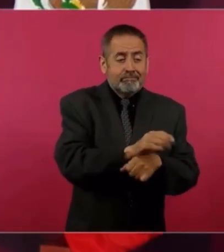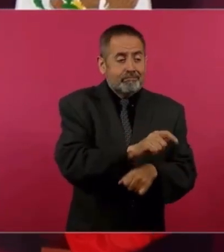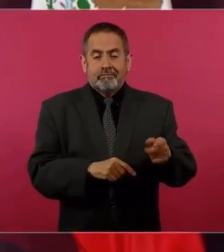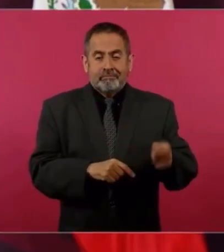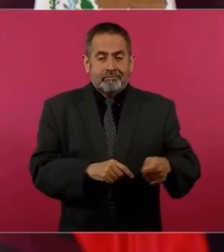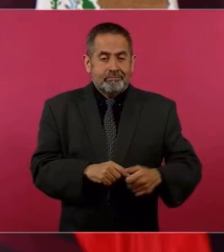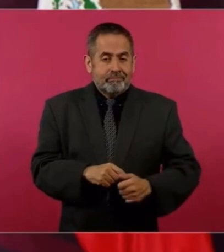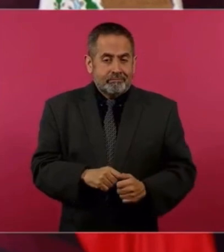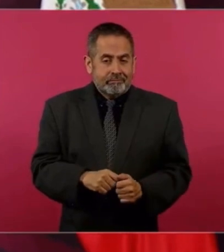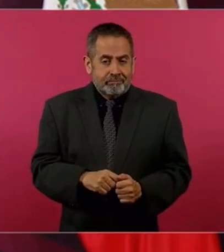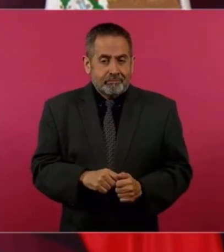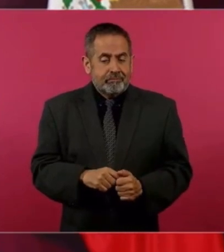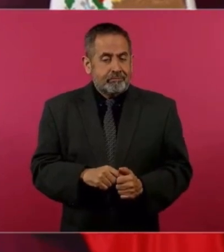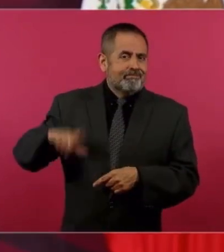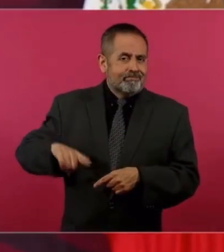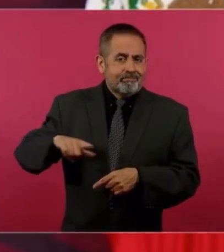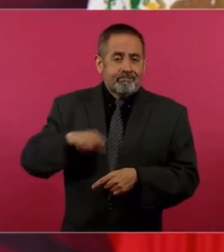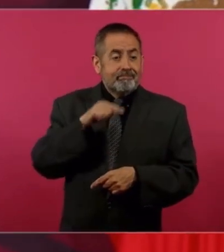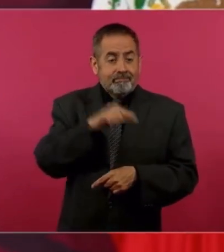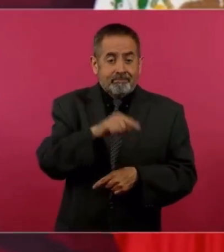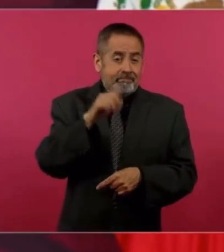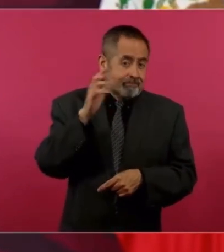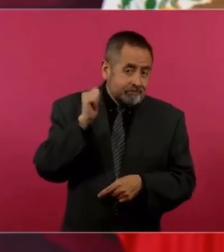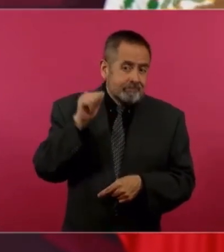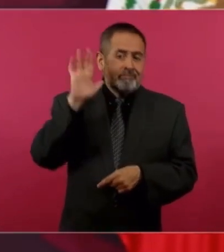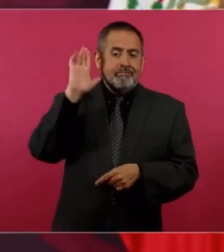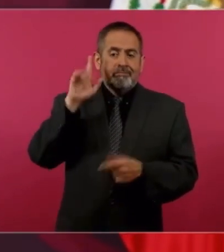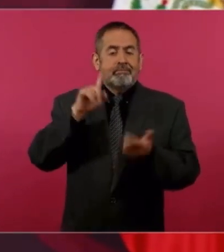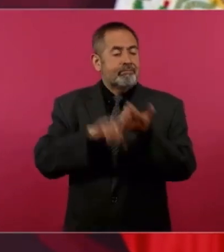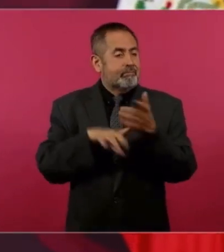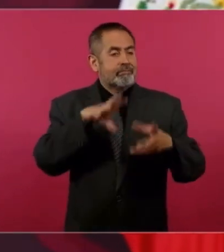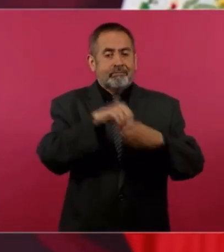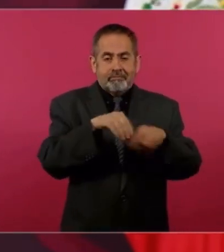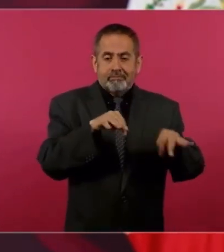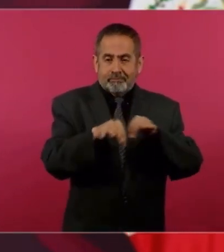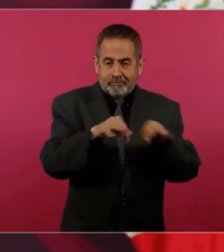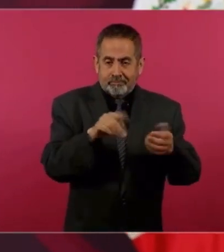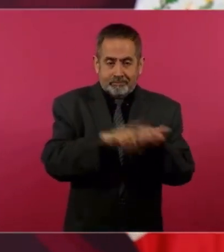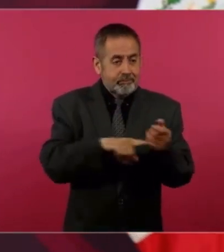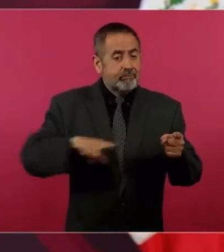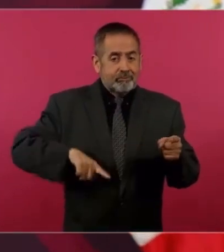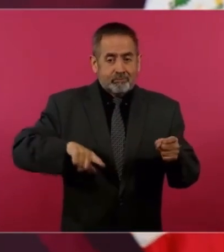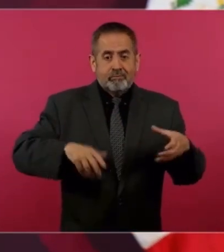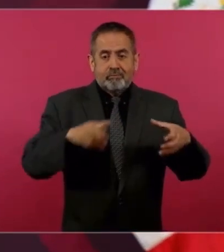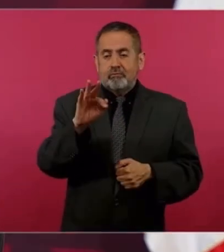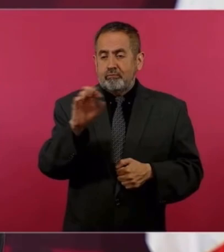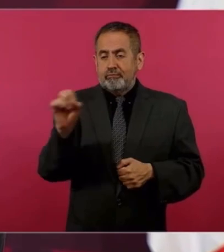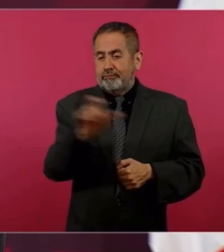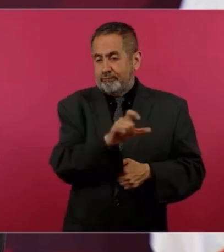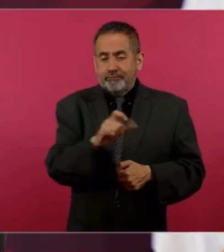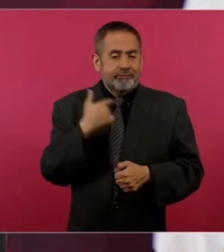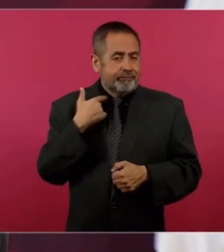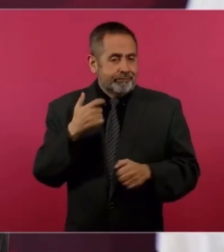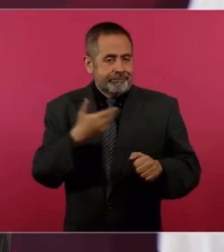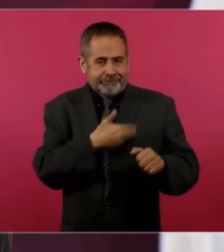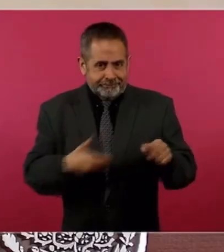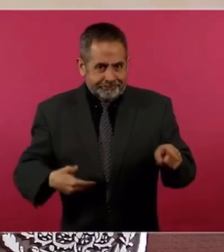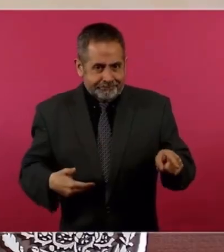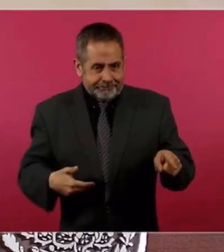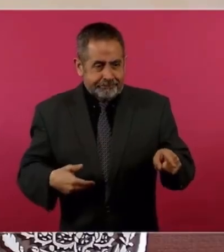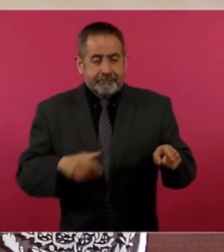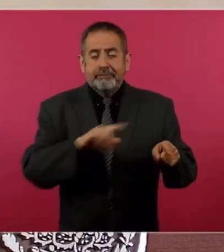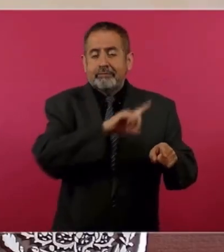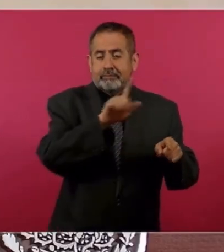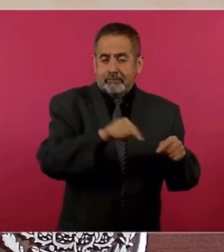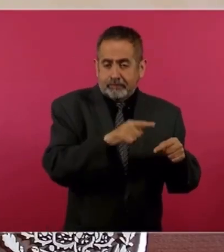gobierno de cuando ella fue funcionaria en el gobierno de Fox y de cuando fue